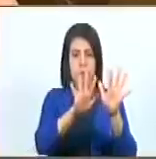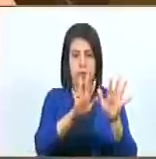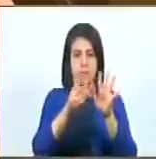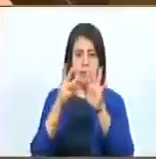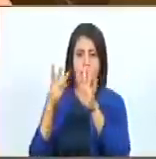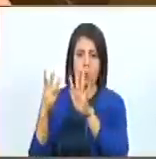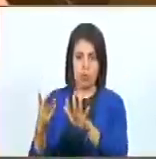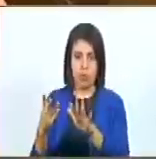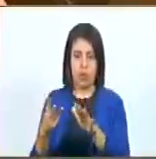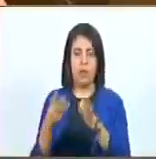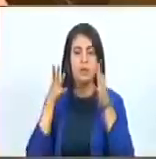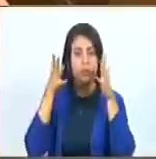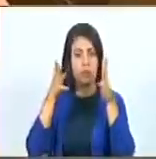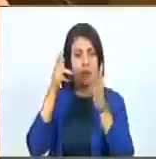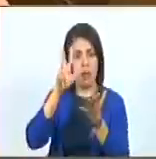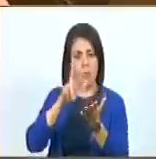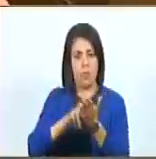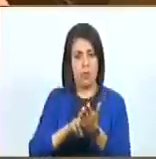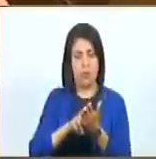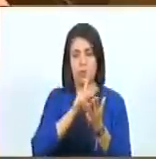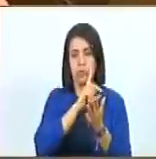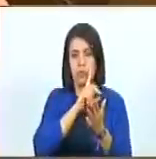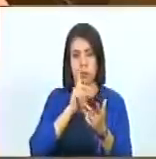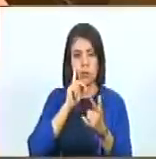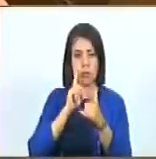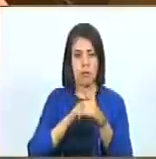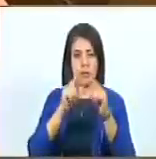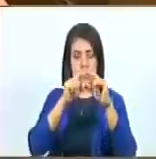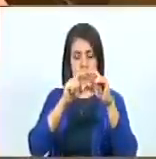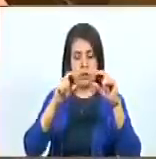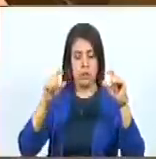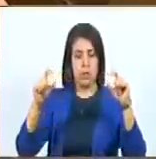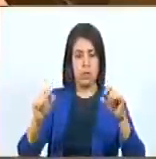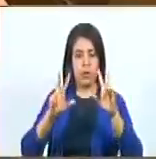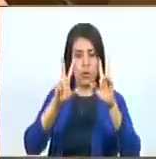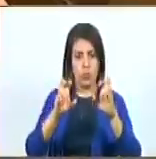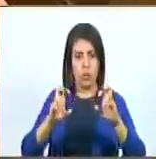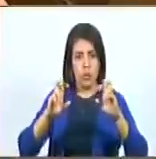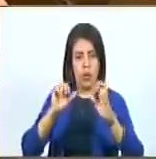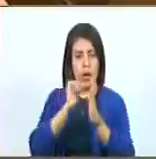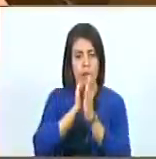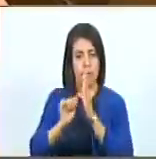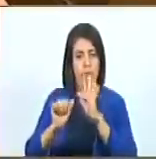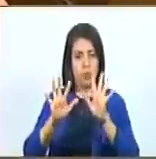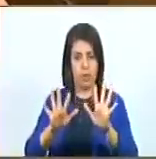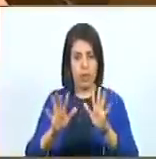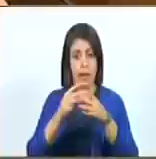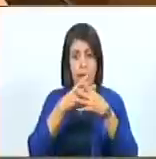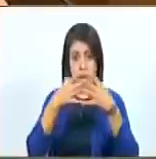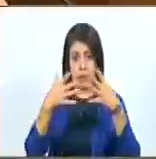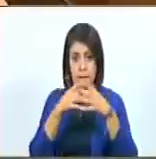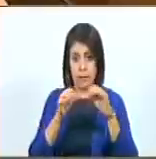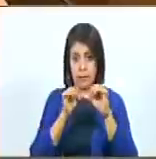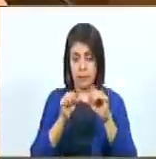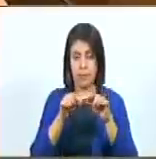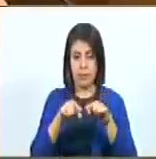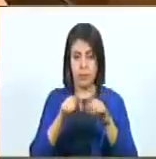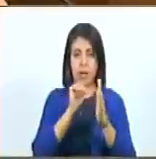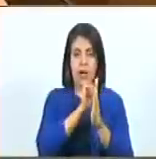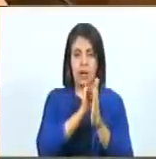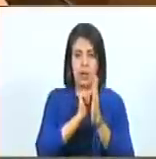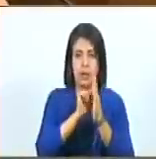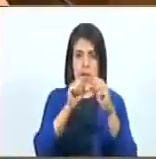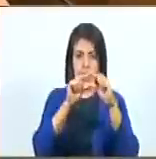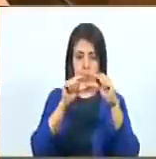octavo. Se sugiere aprobar la denominación del epígrafe del nuevo artículo 10 quedando redactado de la siguiente manera.